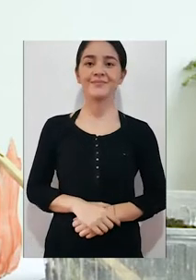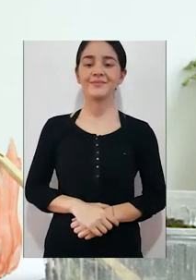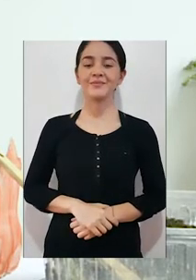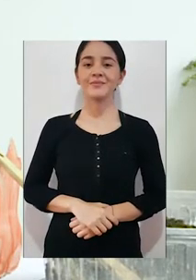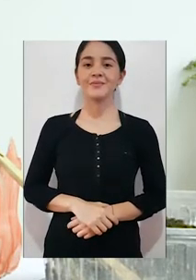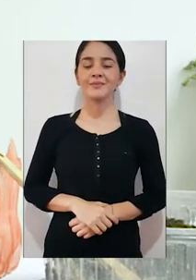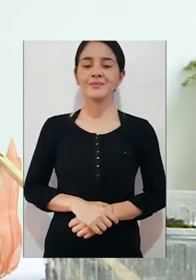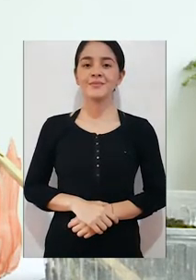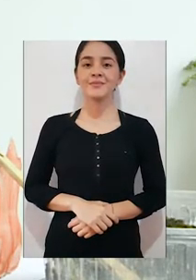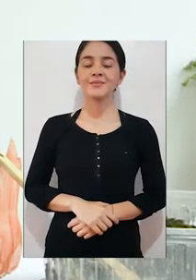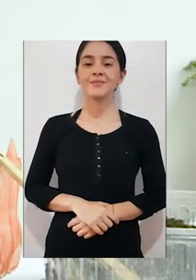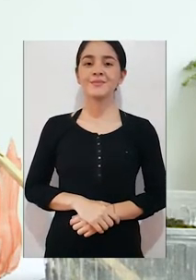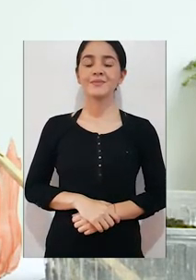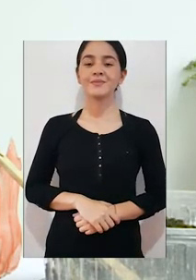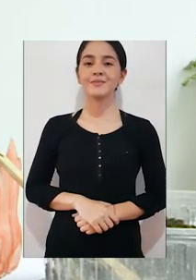Así.